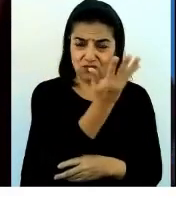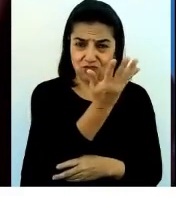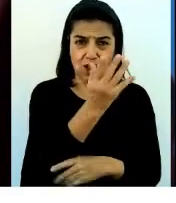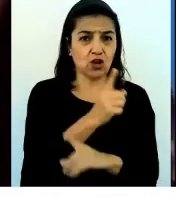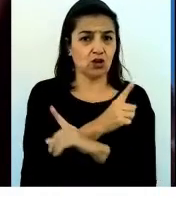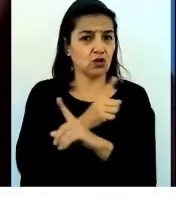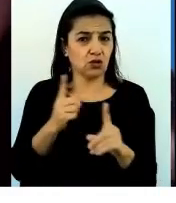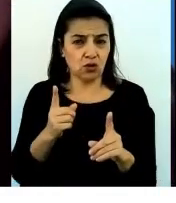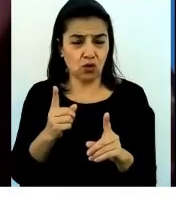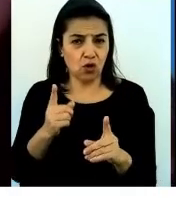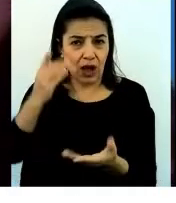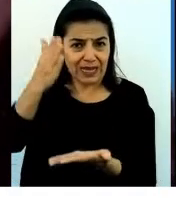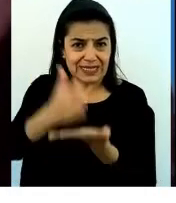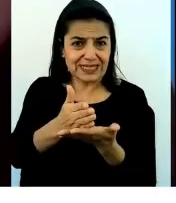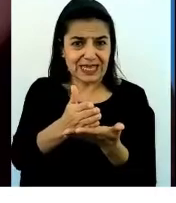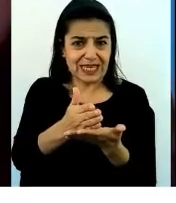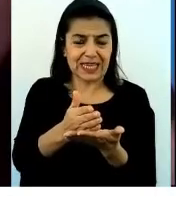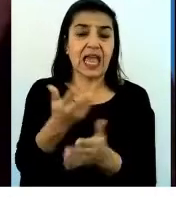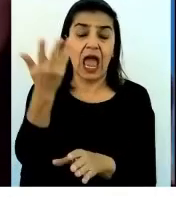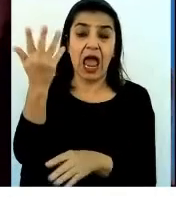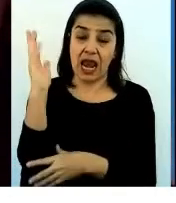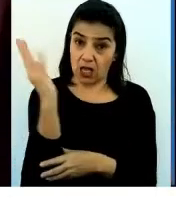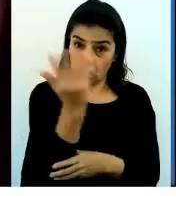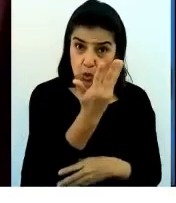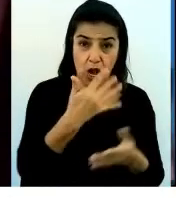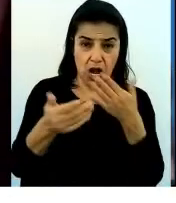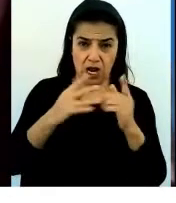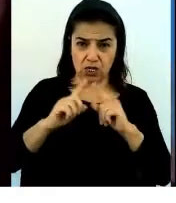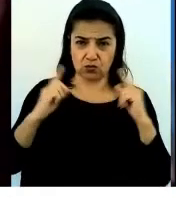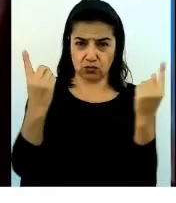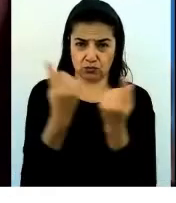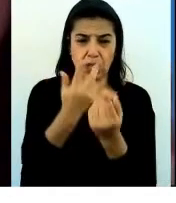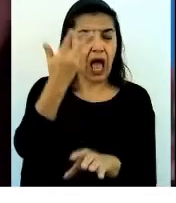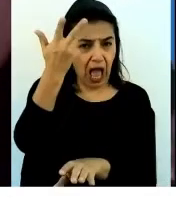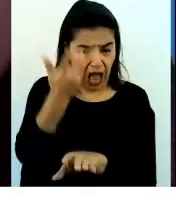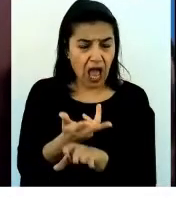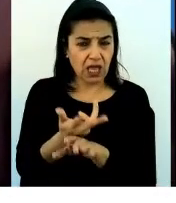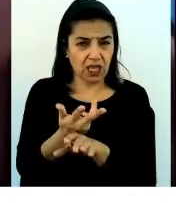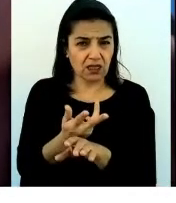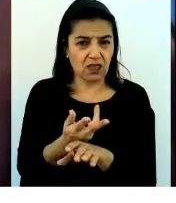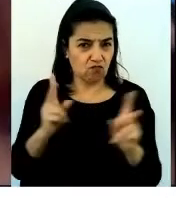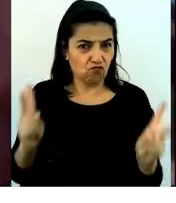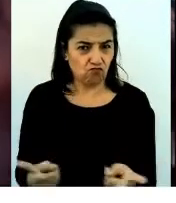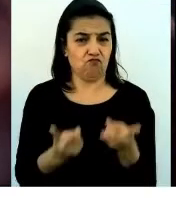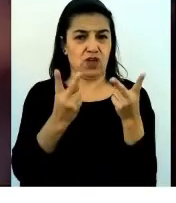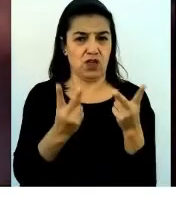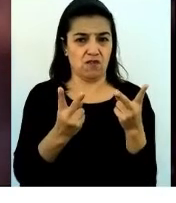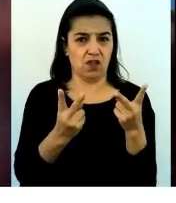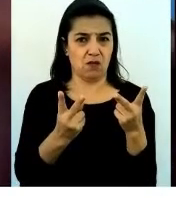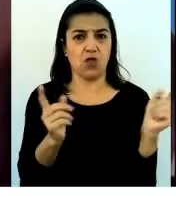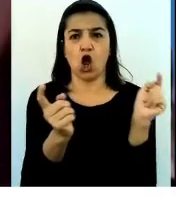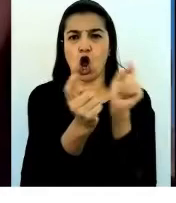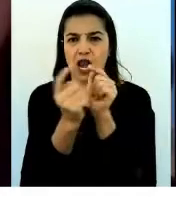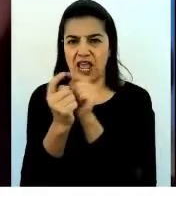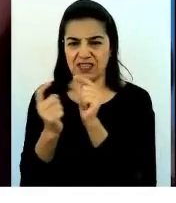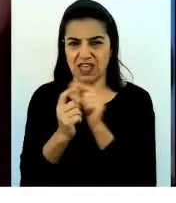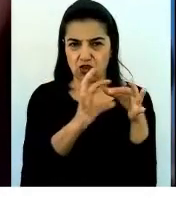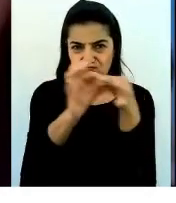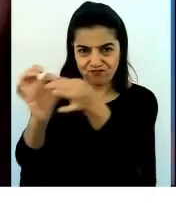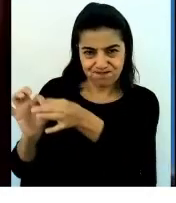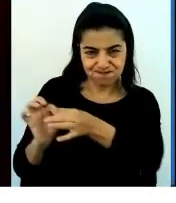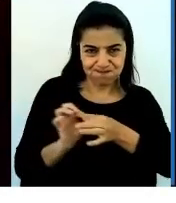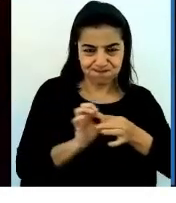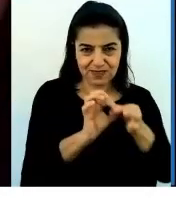naturaleza es muchas cosas que viven juntos. Hay muchas cosas que están interconnected y también